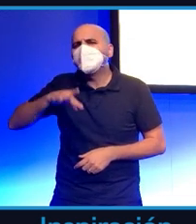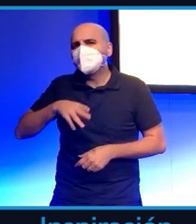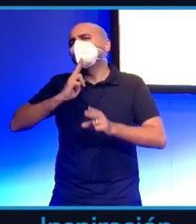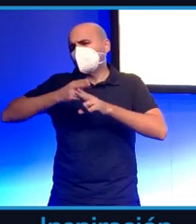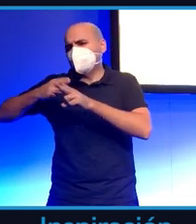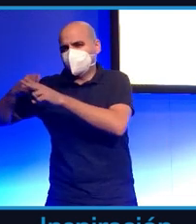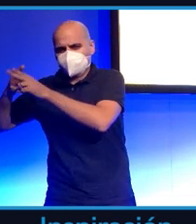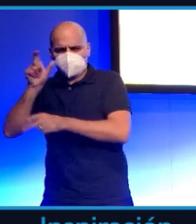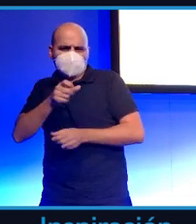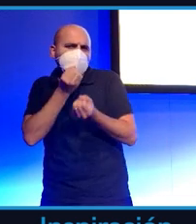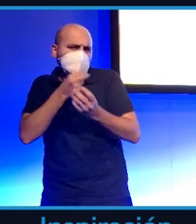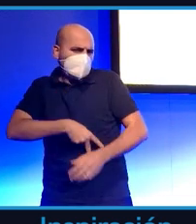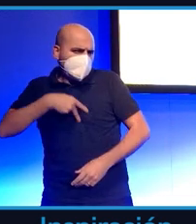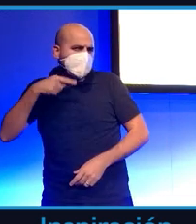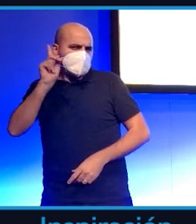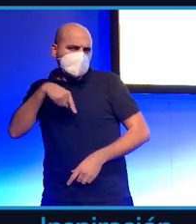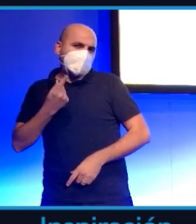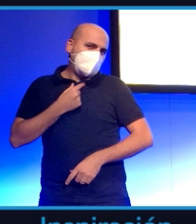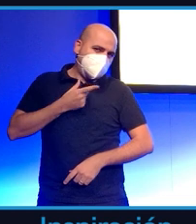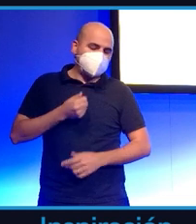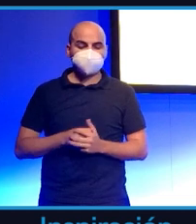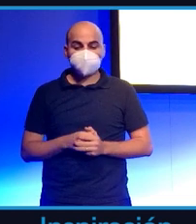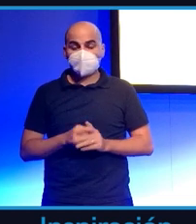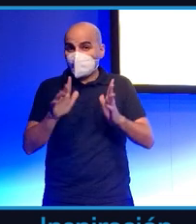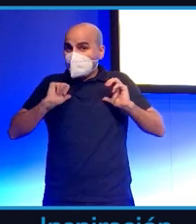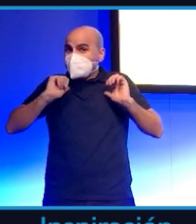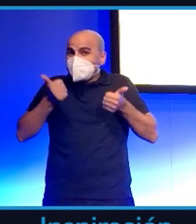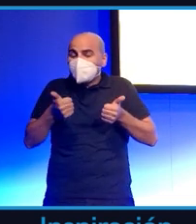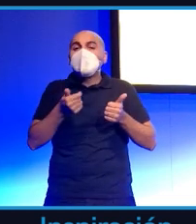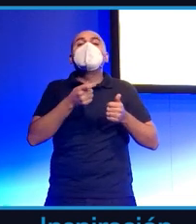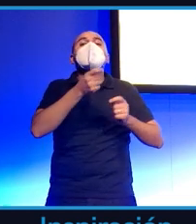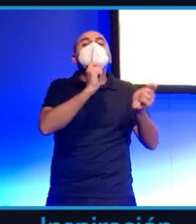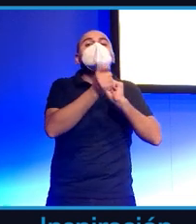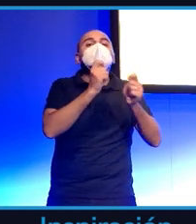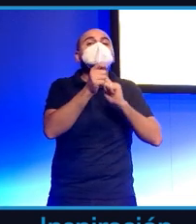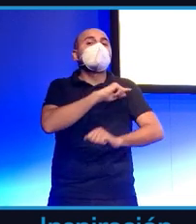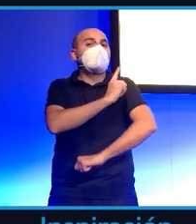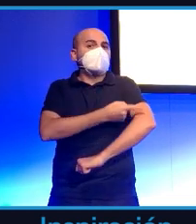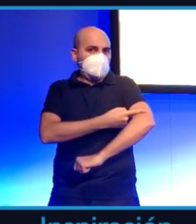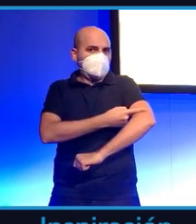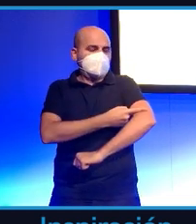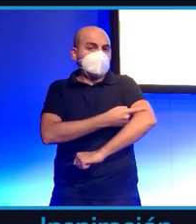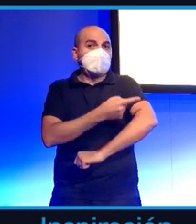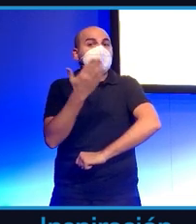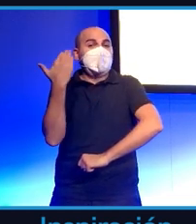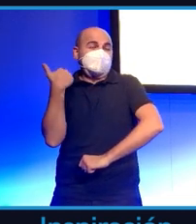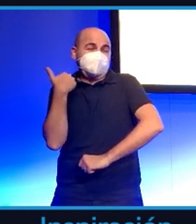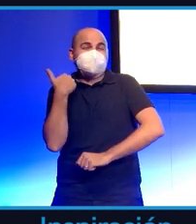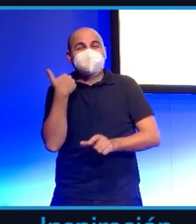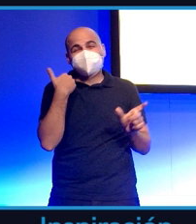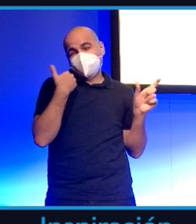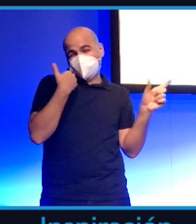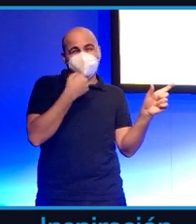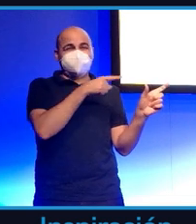entrar el deporte, el periodismo deportivo y, por lo que me contaban, desde Twitch, desde Twitch España,